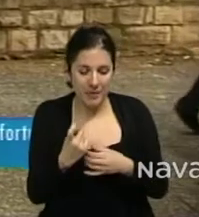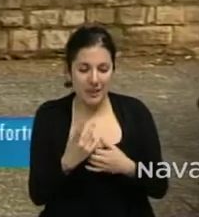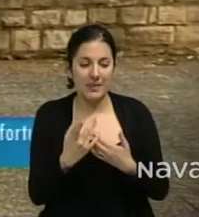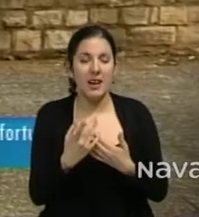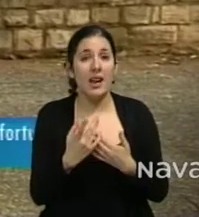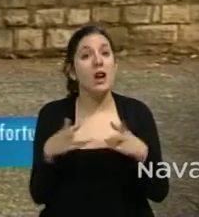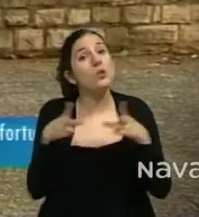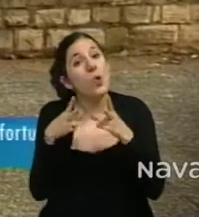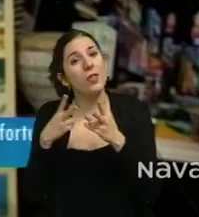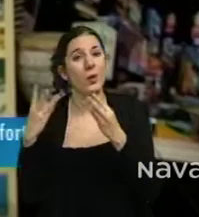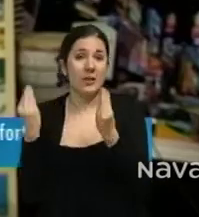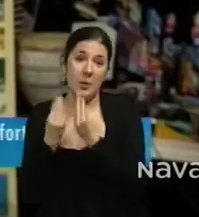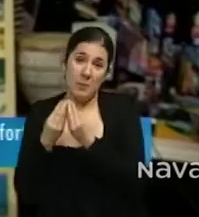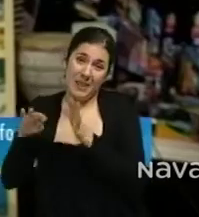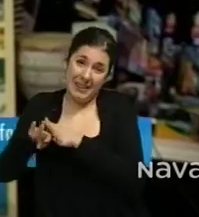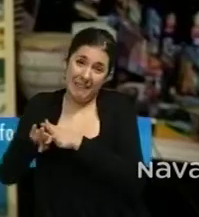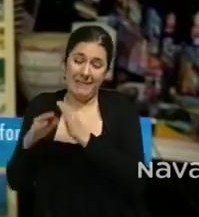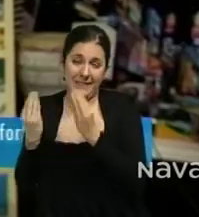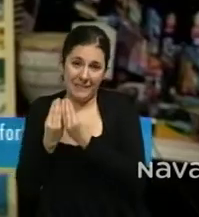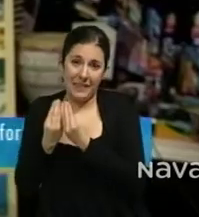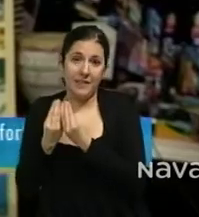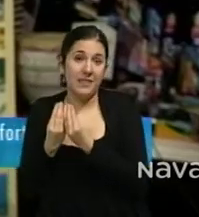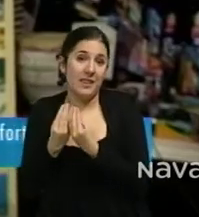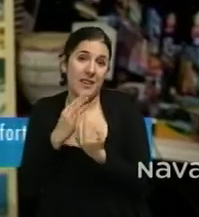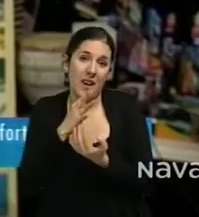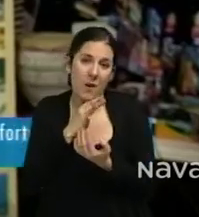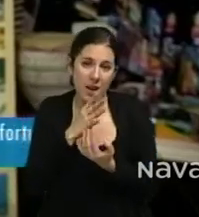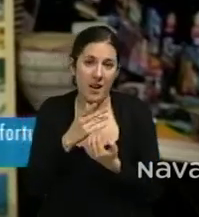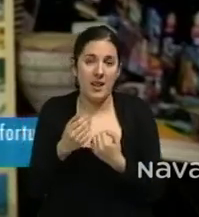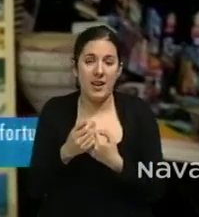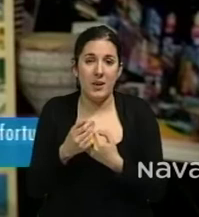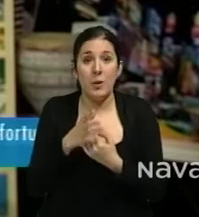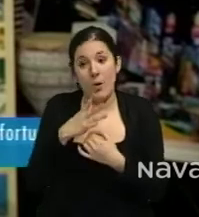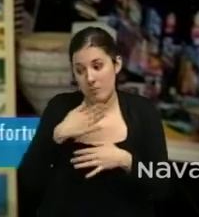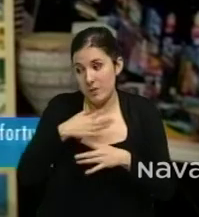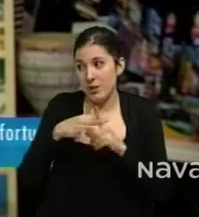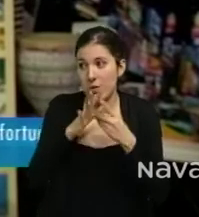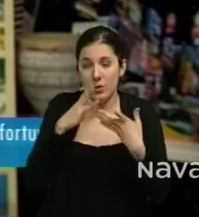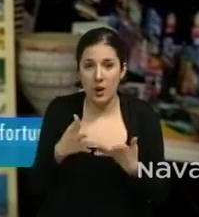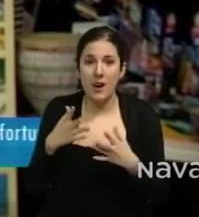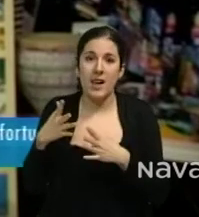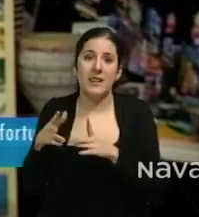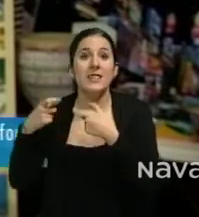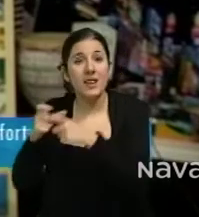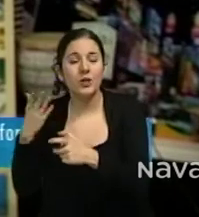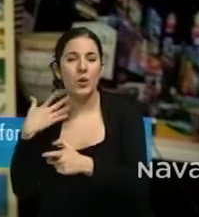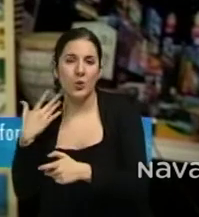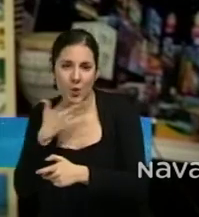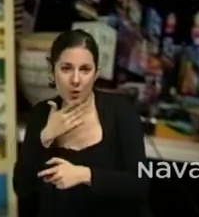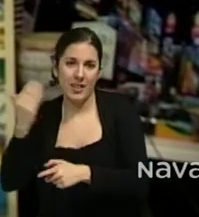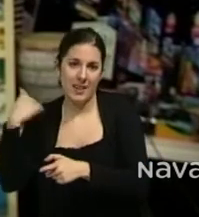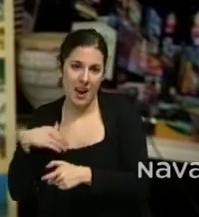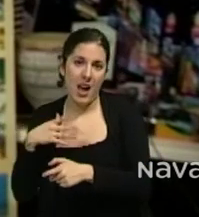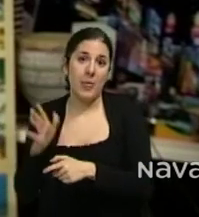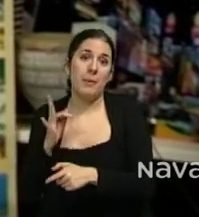muchas veces, como es este caso que, bueno, que conoce el sector y que tiene una trayectoria profesional detrás.